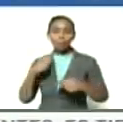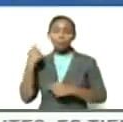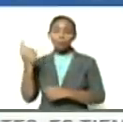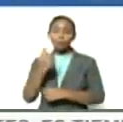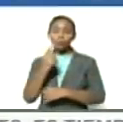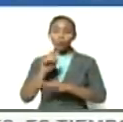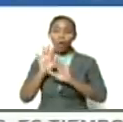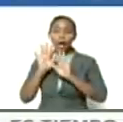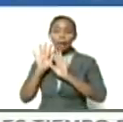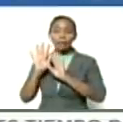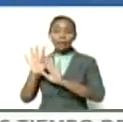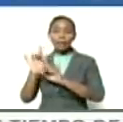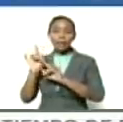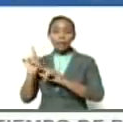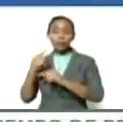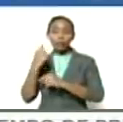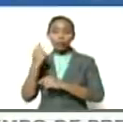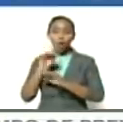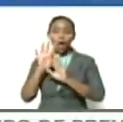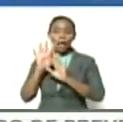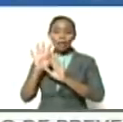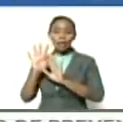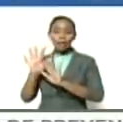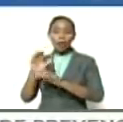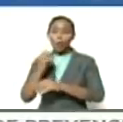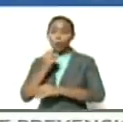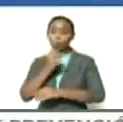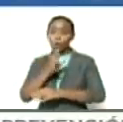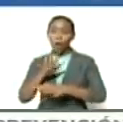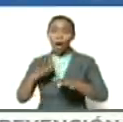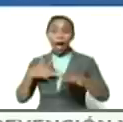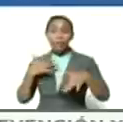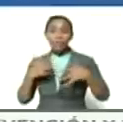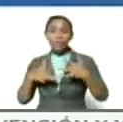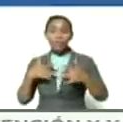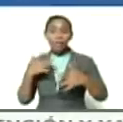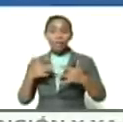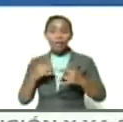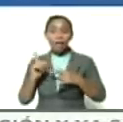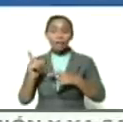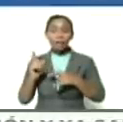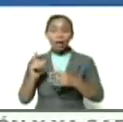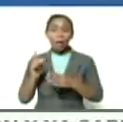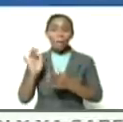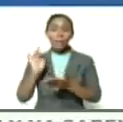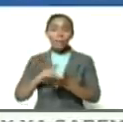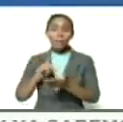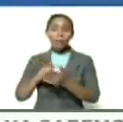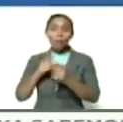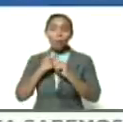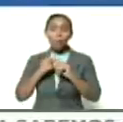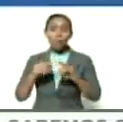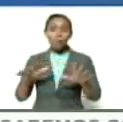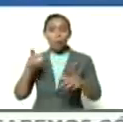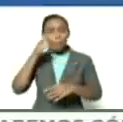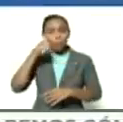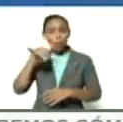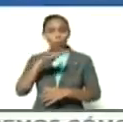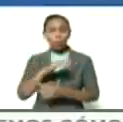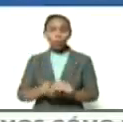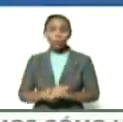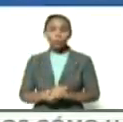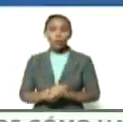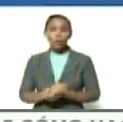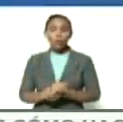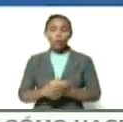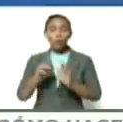así y solo así bueno las actividades serán con participación masiva del pueblo con